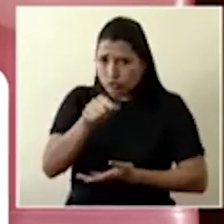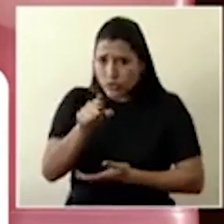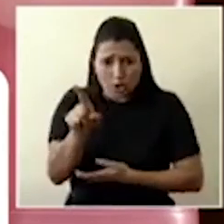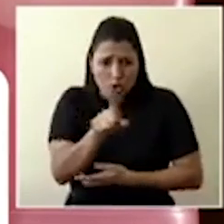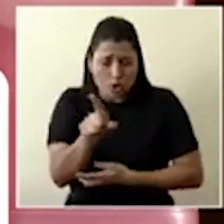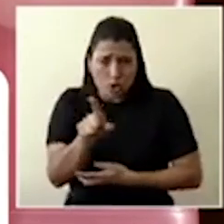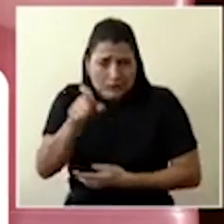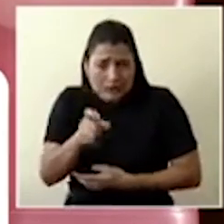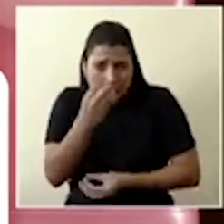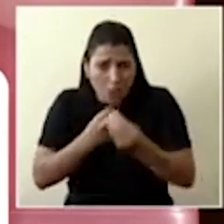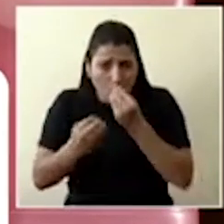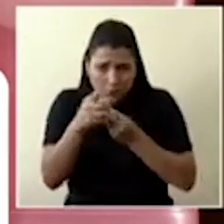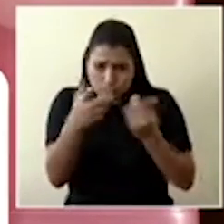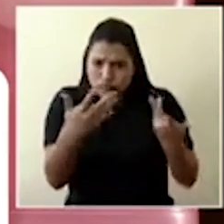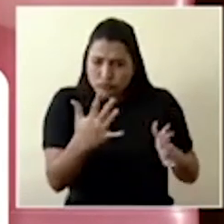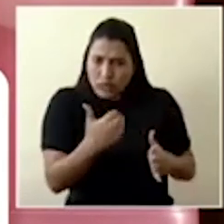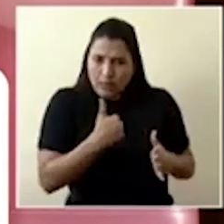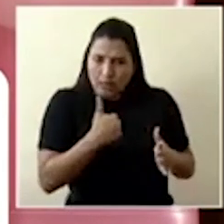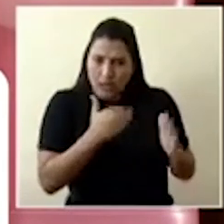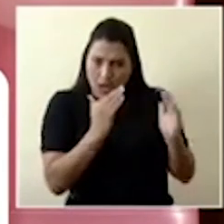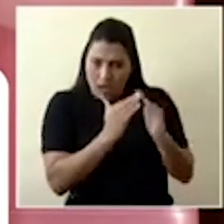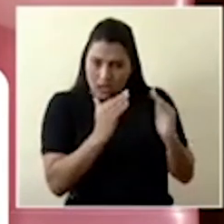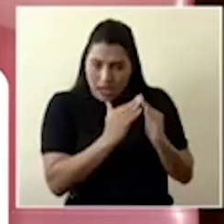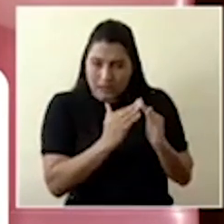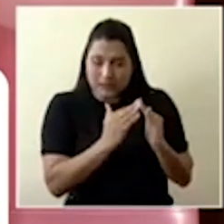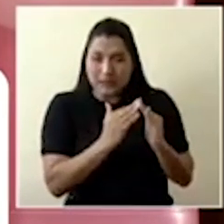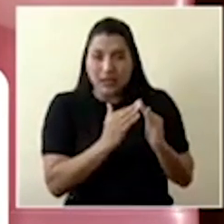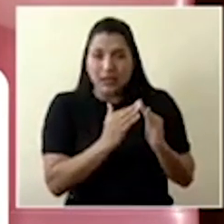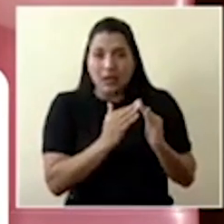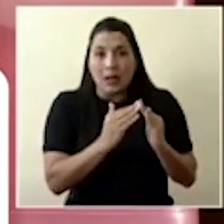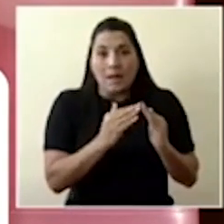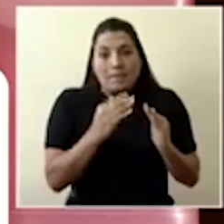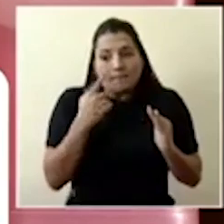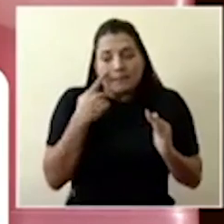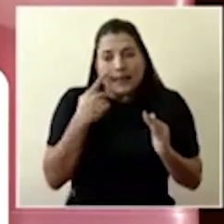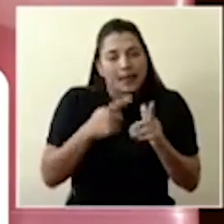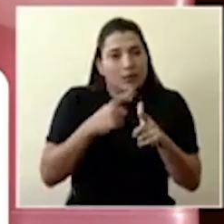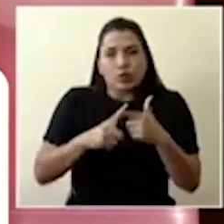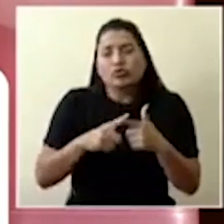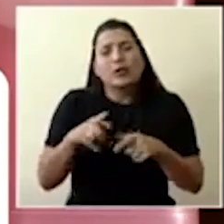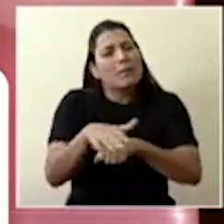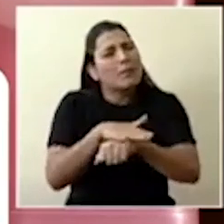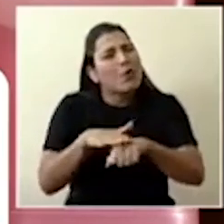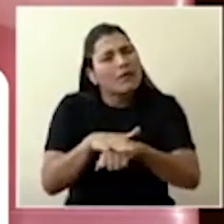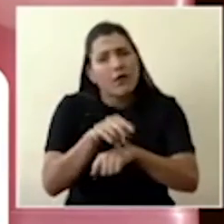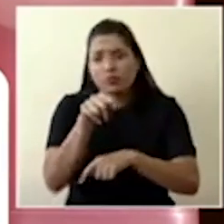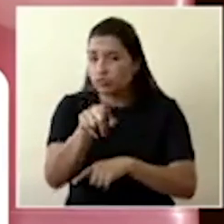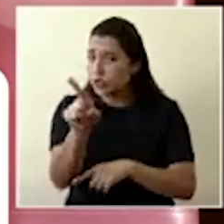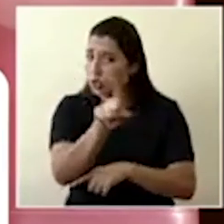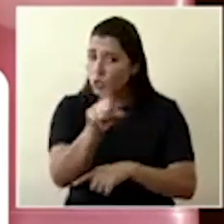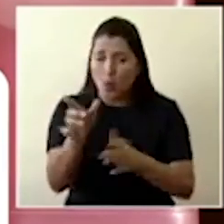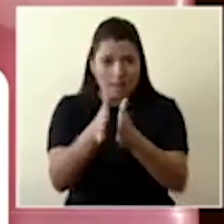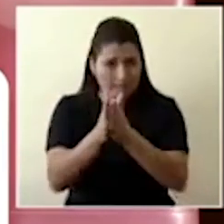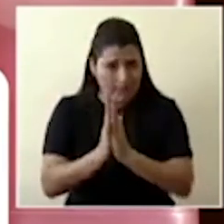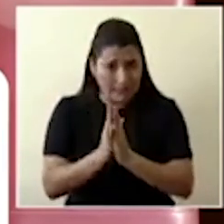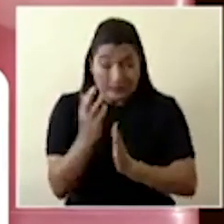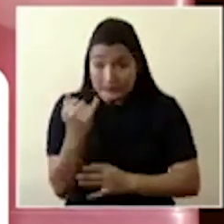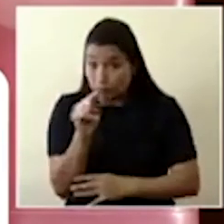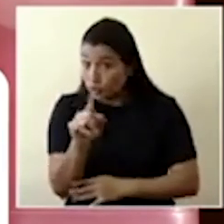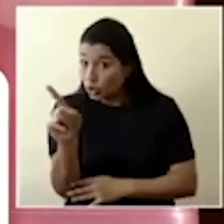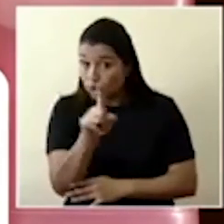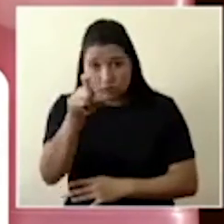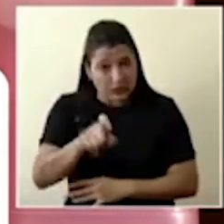que nosotros estamos poniendo en las casas y en la mesa de las personas más necesitadas, que por favor se abstengan de pedir y de